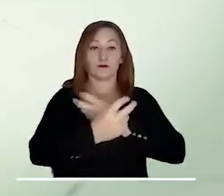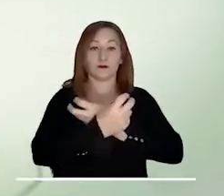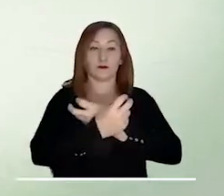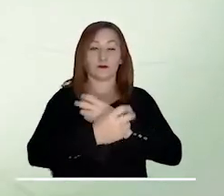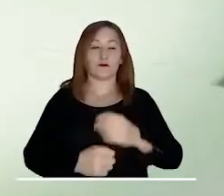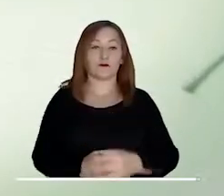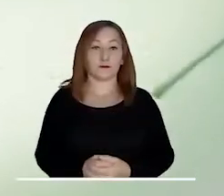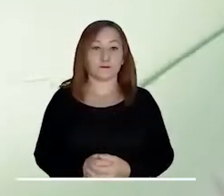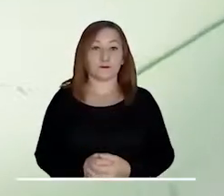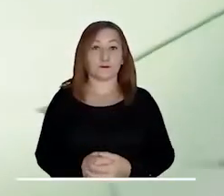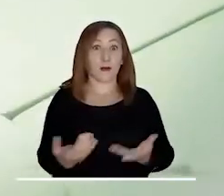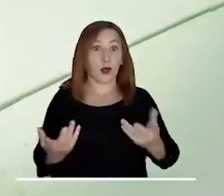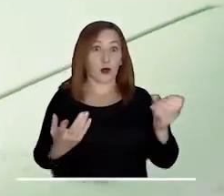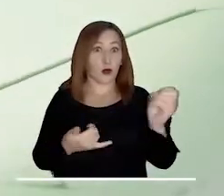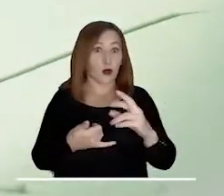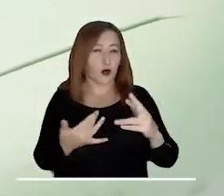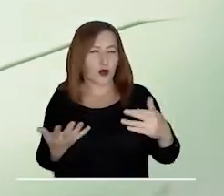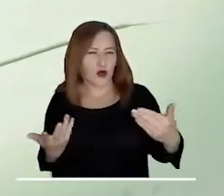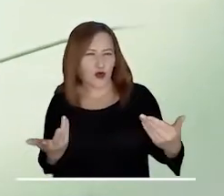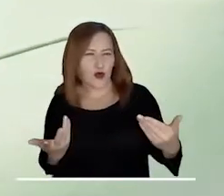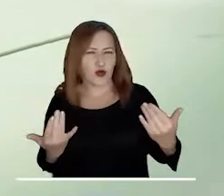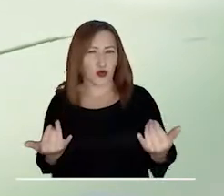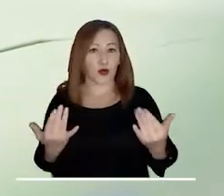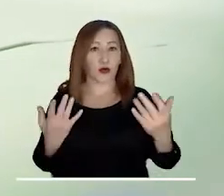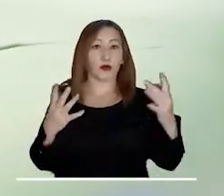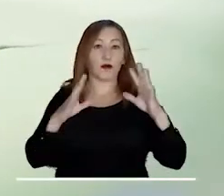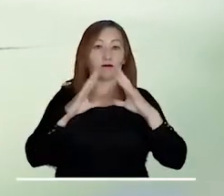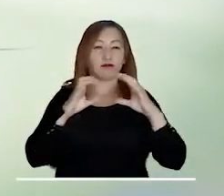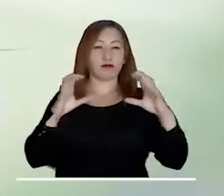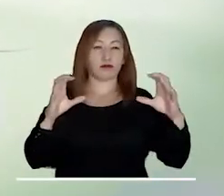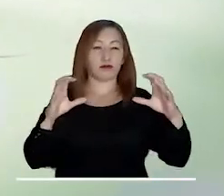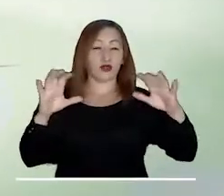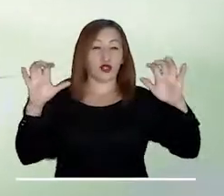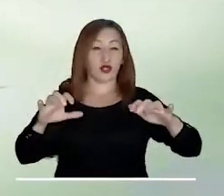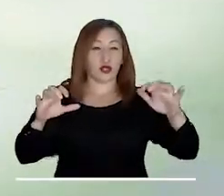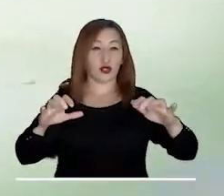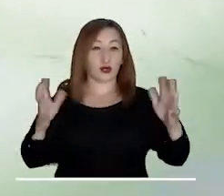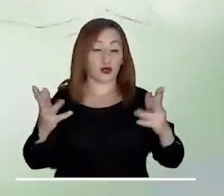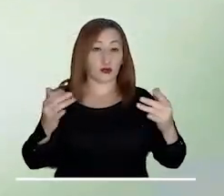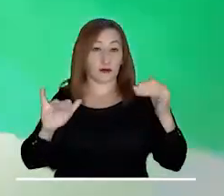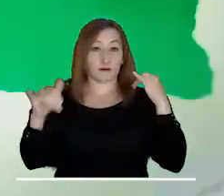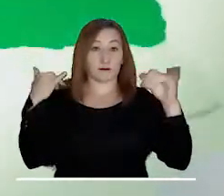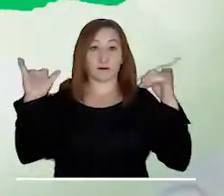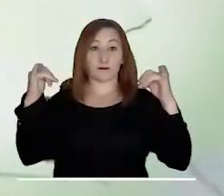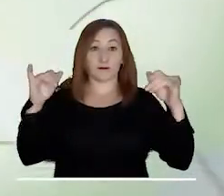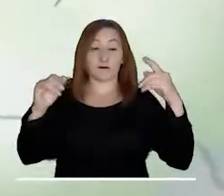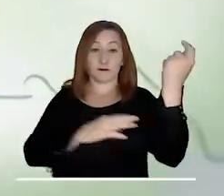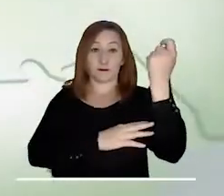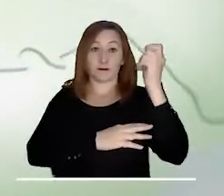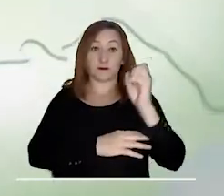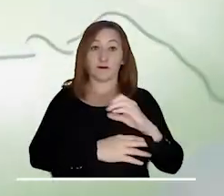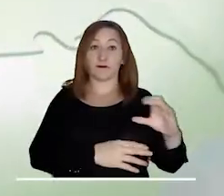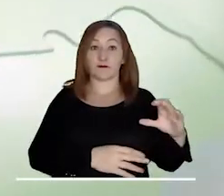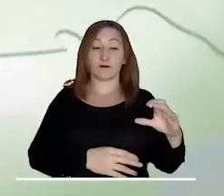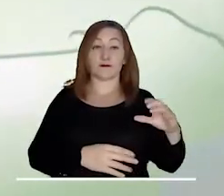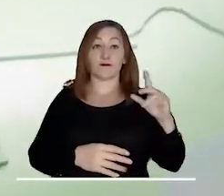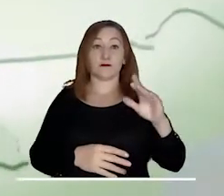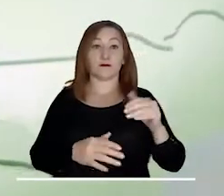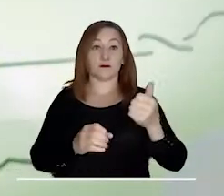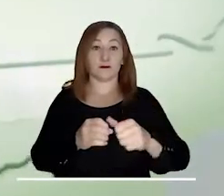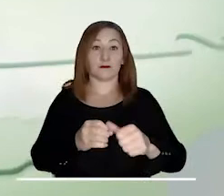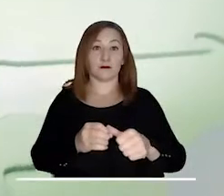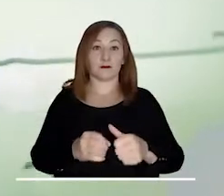sur de Antioquia, Quindío, Tolima y Huila. La orinuquía despierta con un cielo encapotado y posibles lluvias en Casanare,